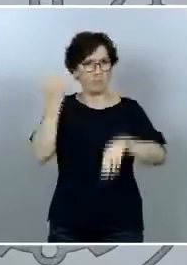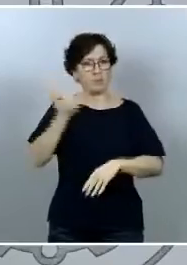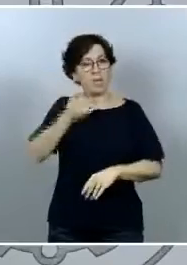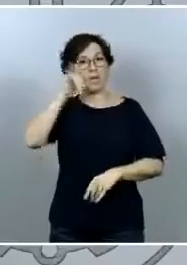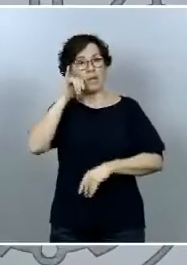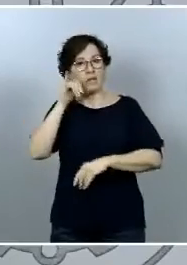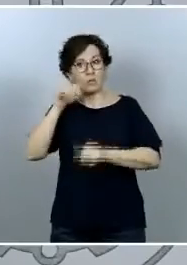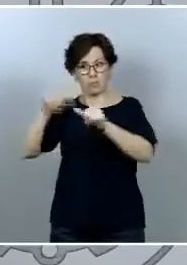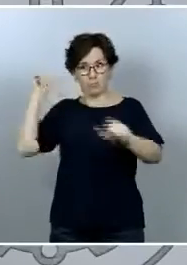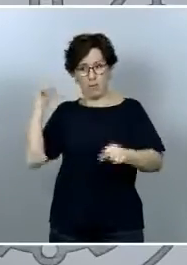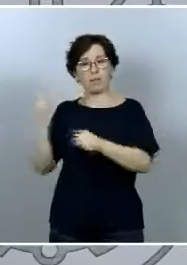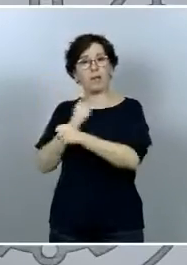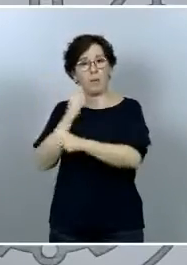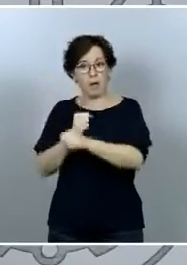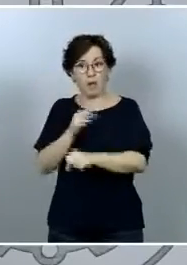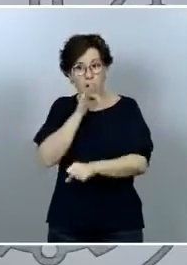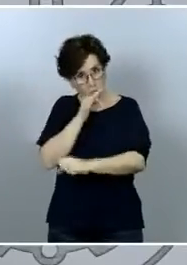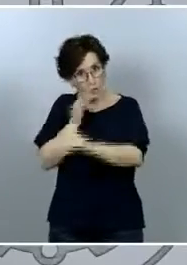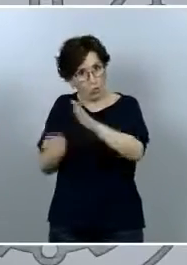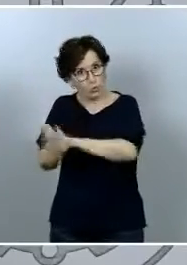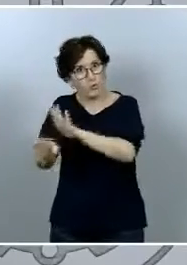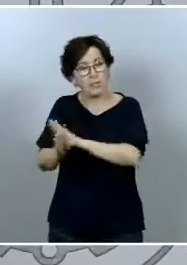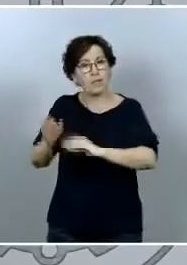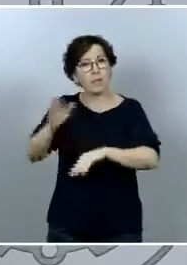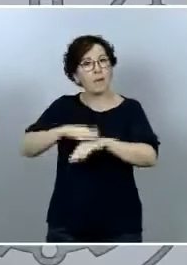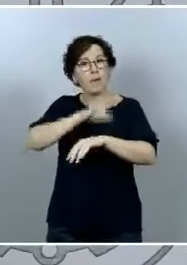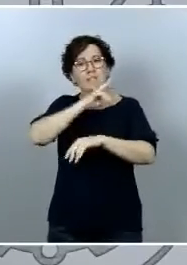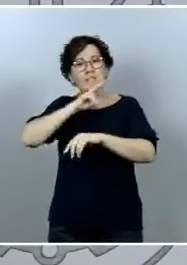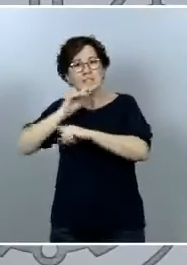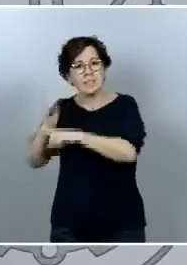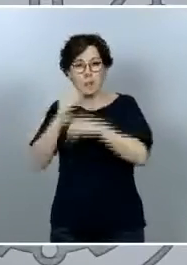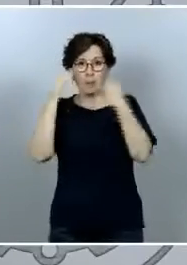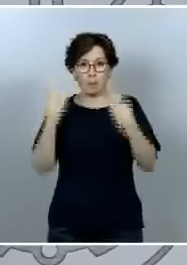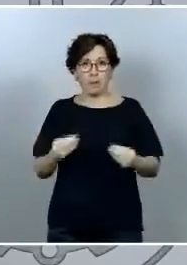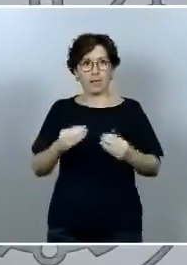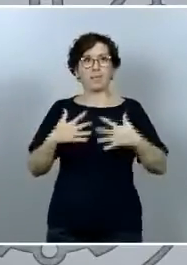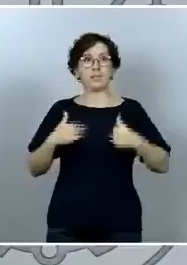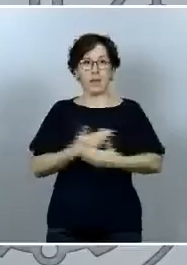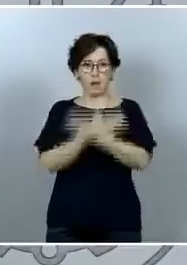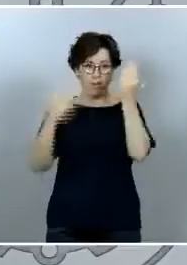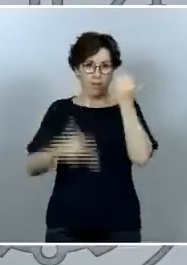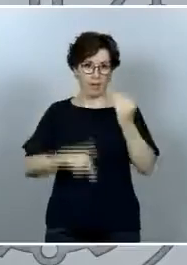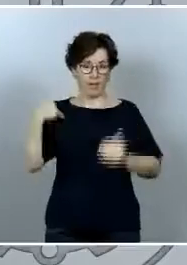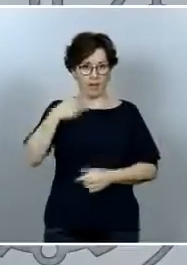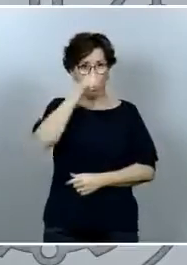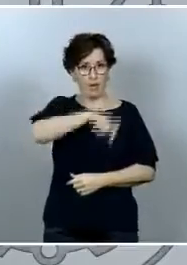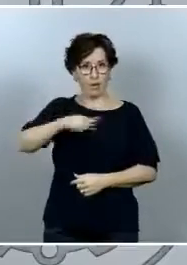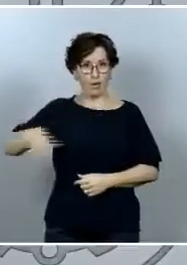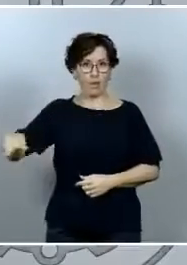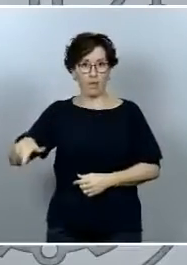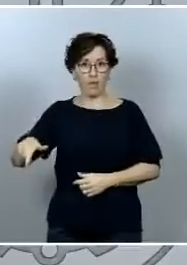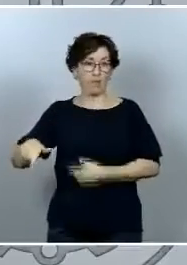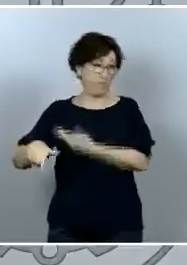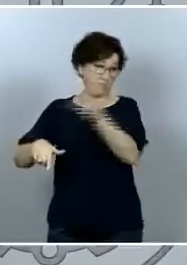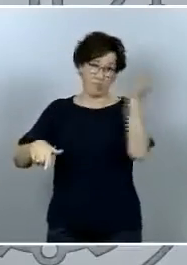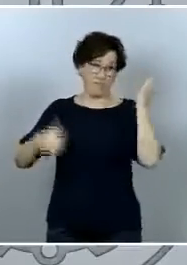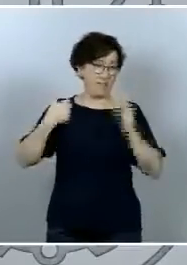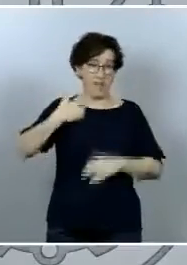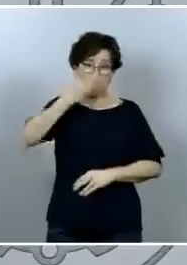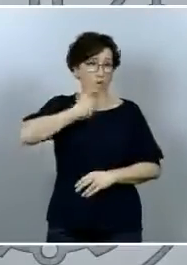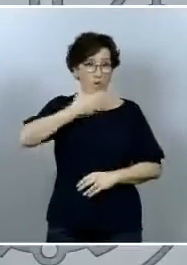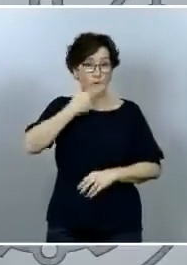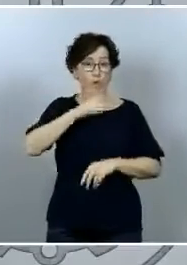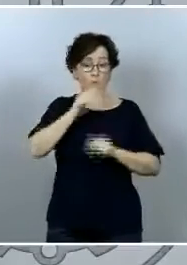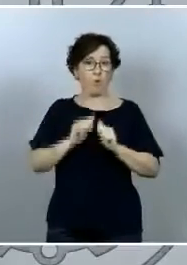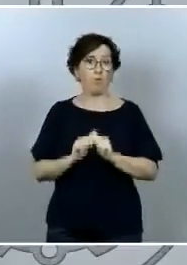de forma intensa por intentar preservar la salud del conjunto de los ciudadanos como todo el mundo conoce por el despliegue que han